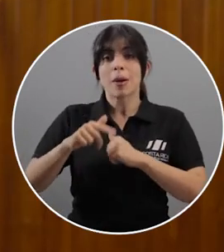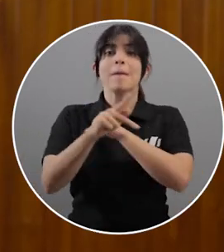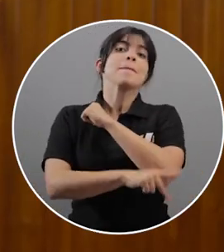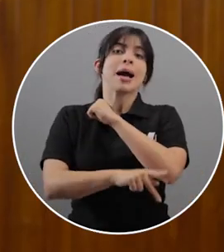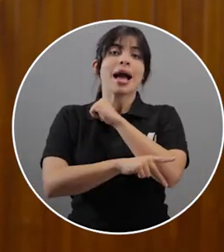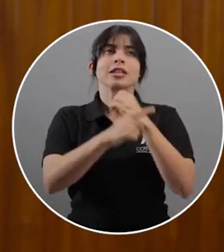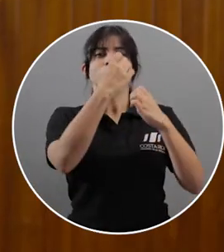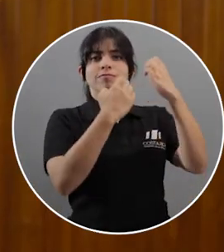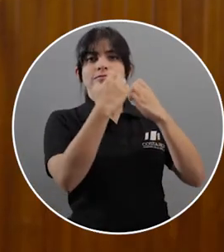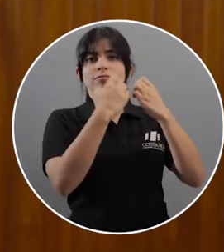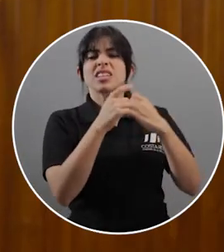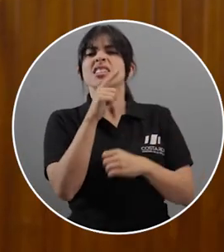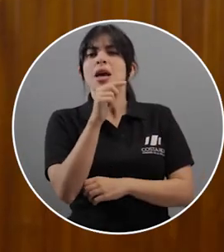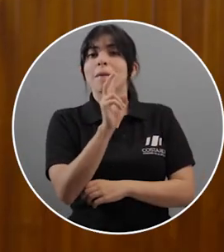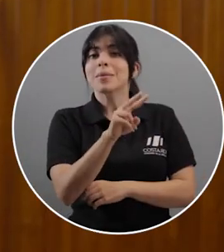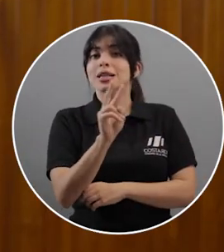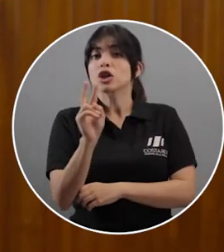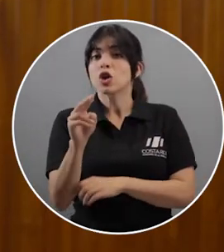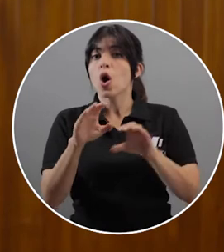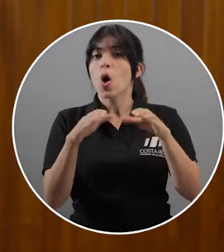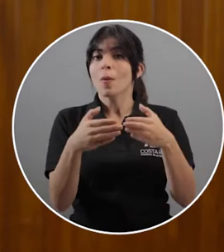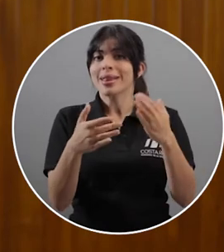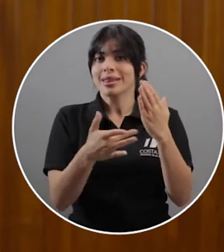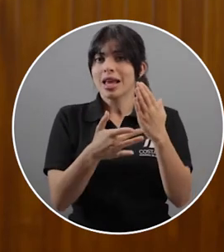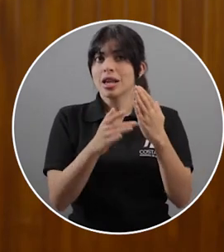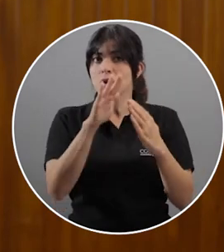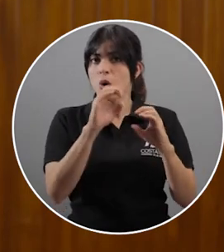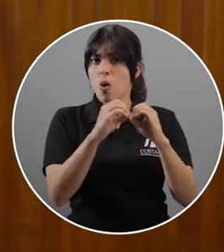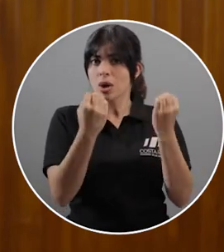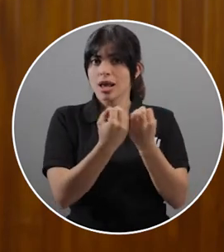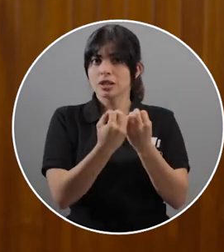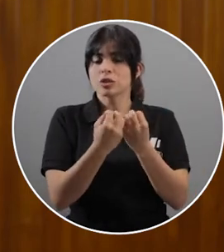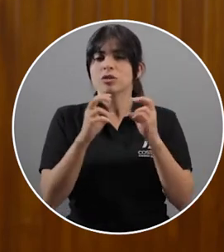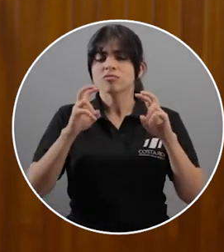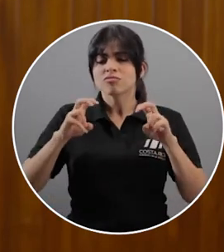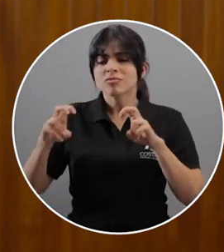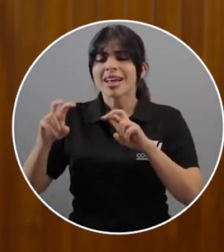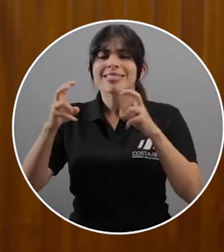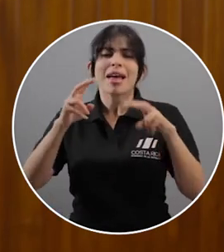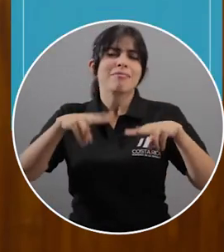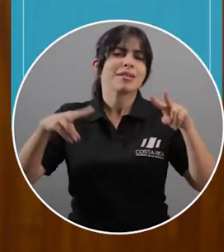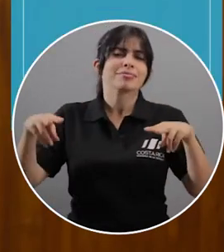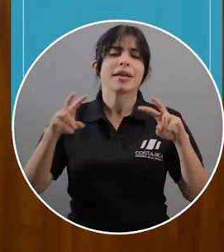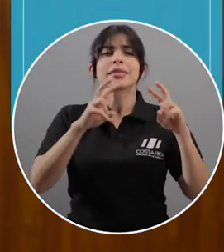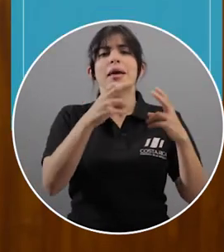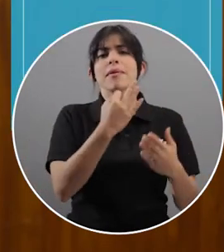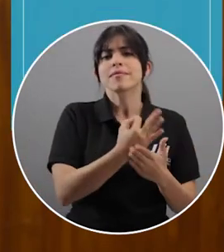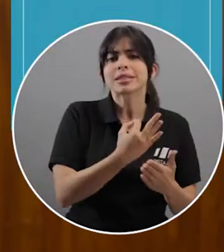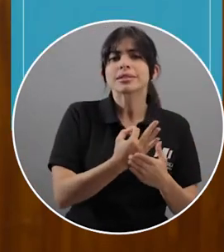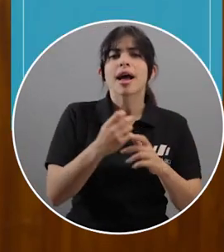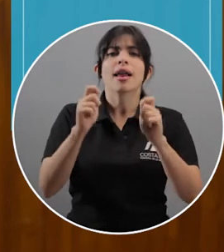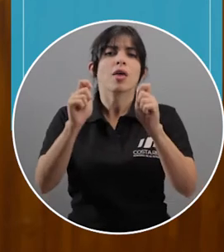país es evaluado por 22 comités técnicos de la organización en temas tan variados como asuntos